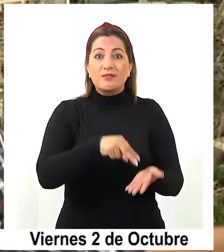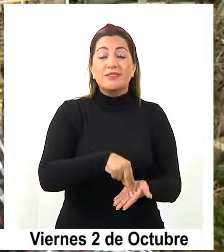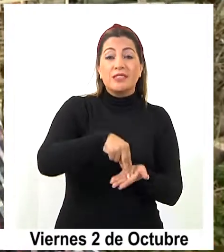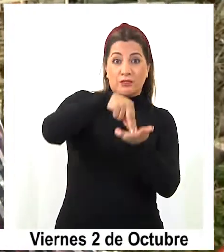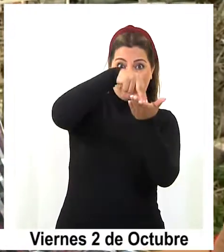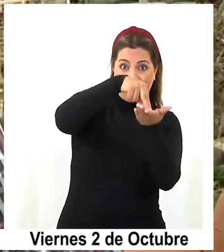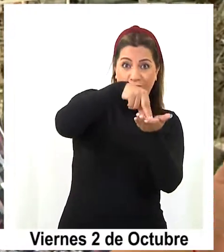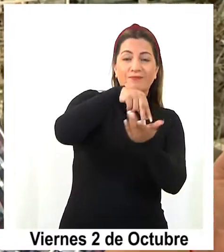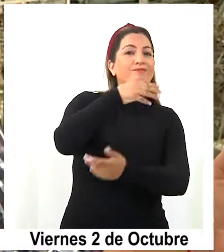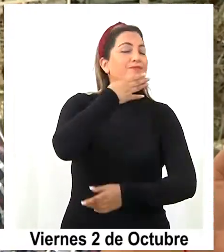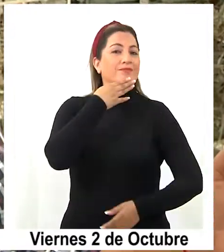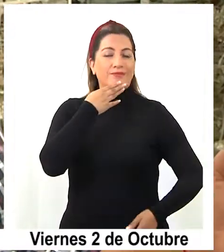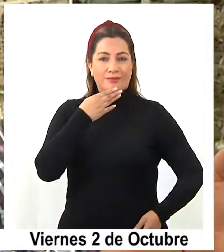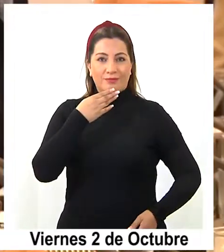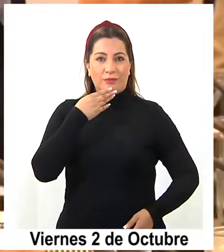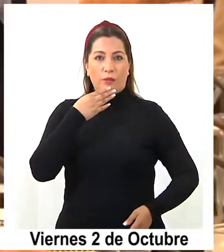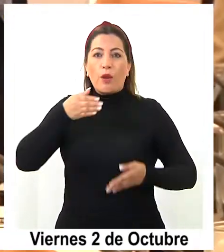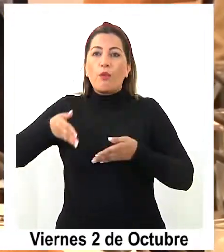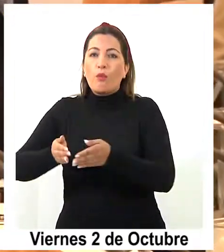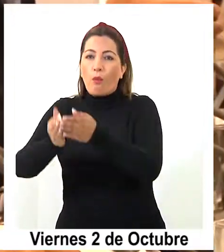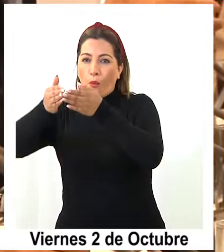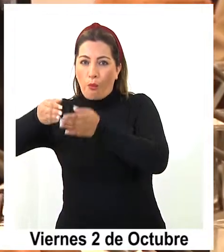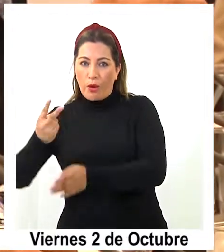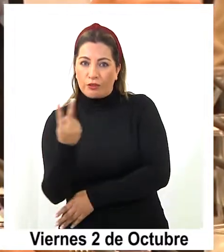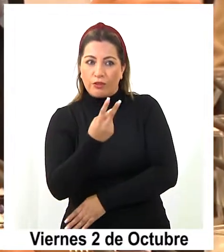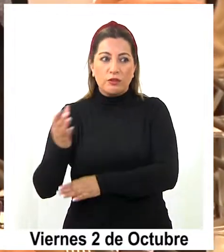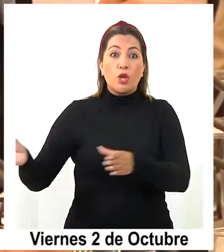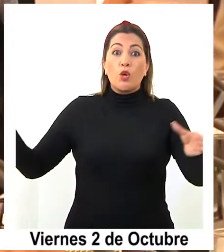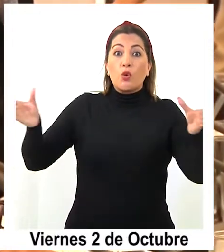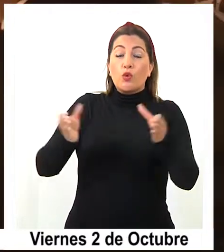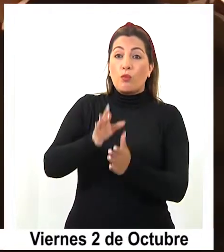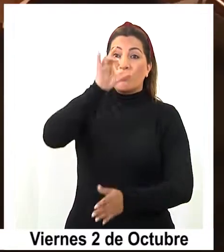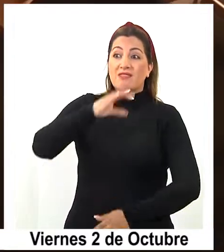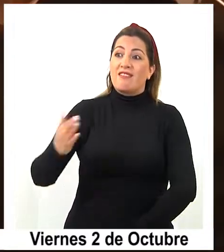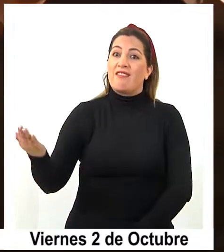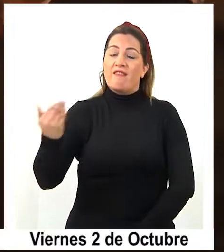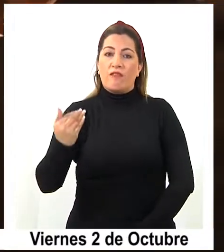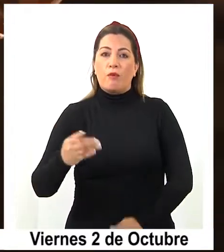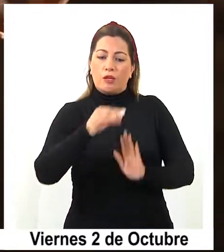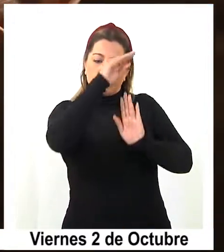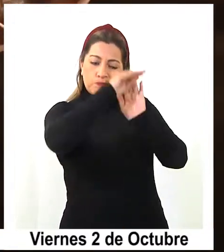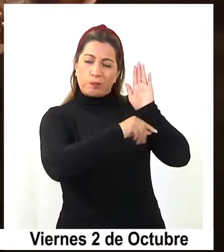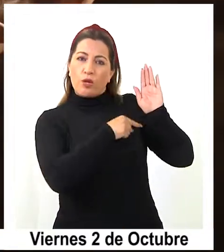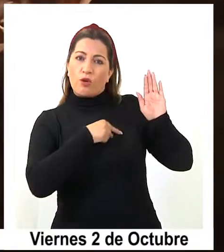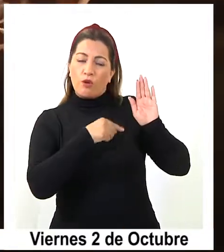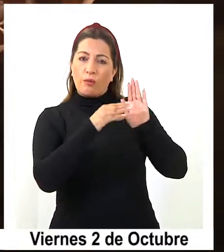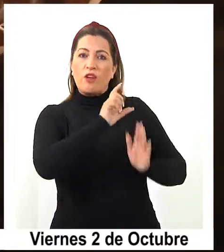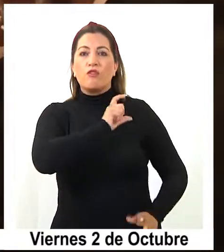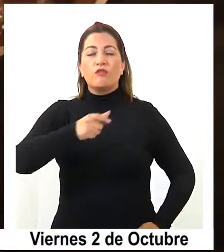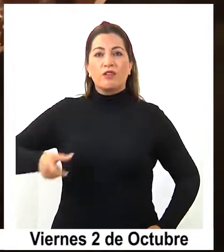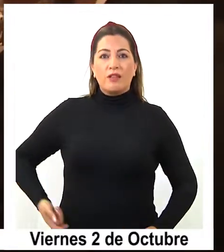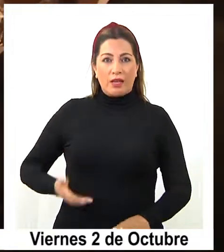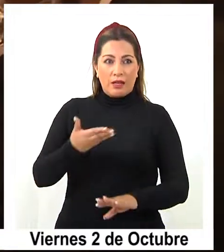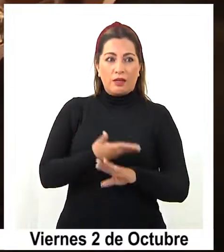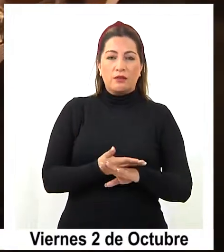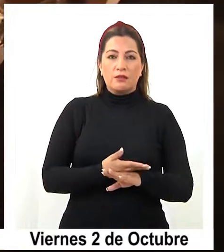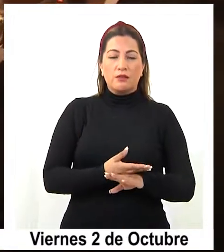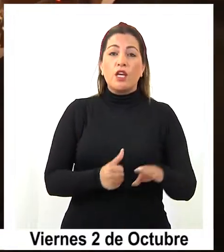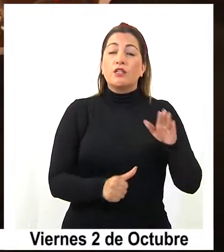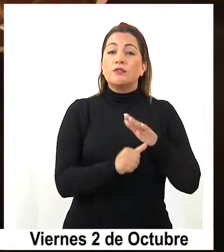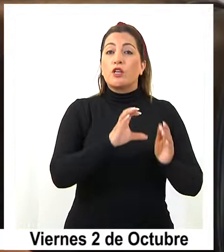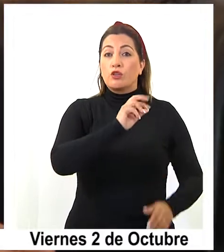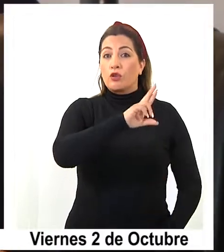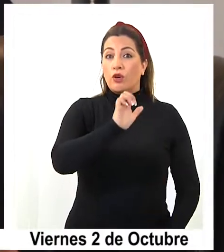y también en conjunto con el puerto. En Chile Vamos, la lista para primarias de gobernador regional la componen el consejero